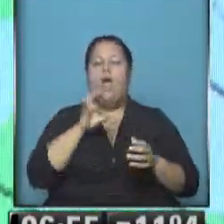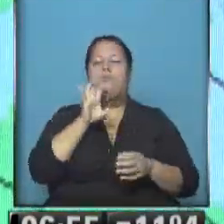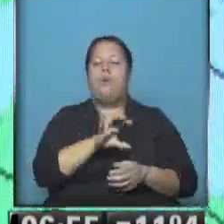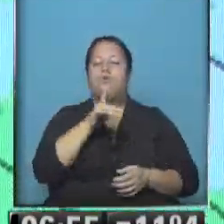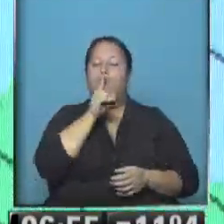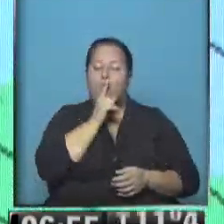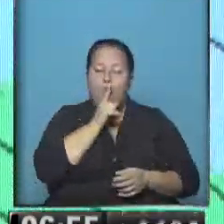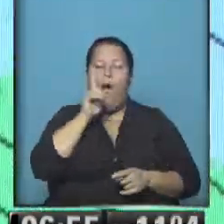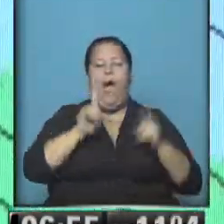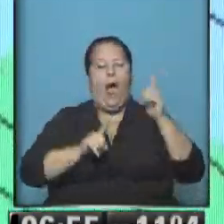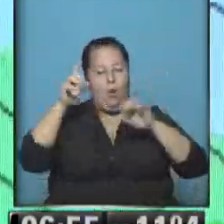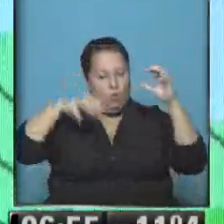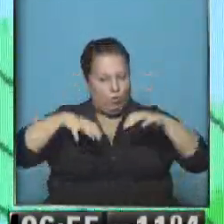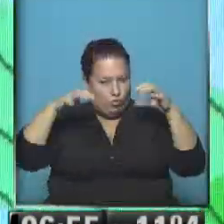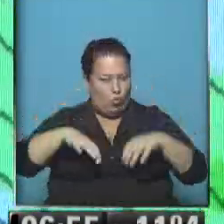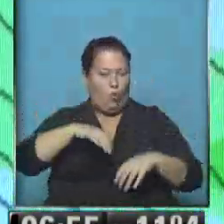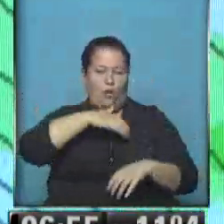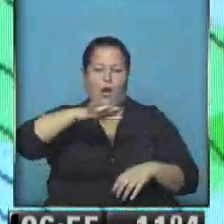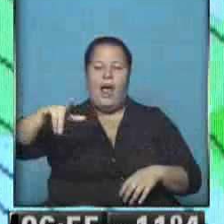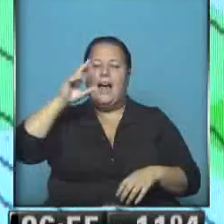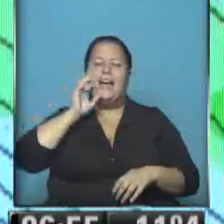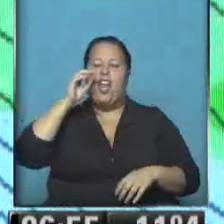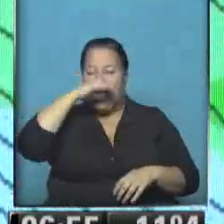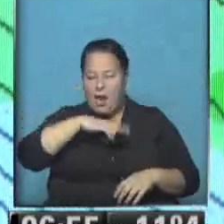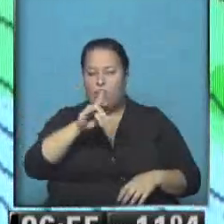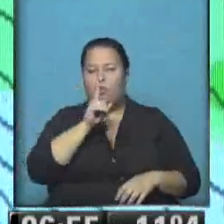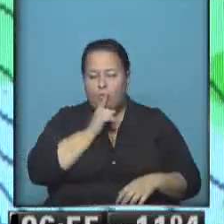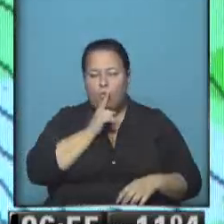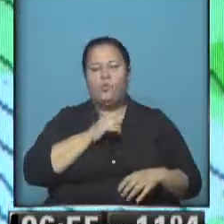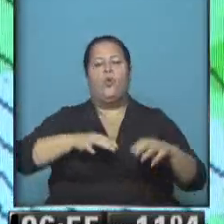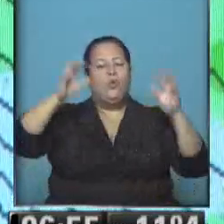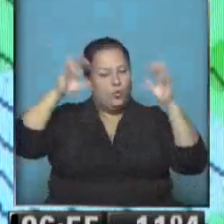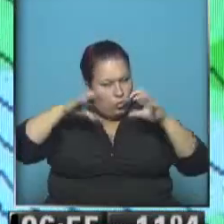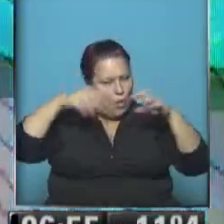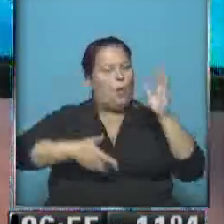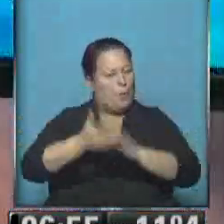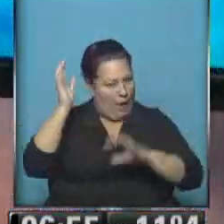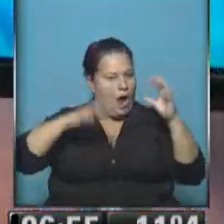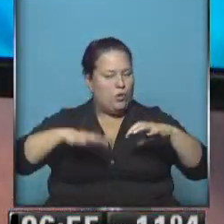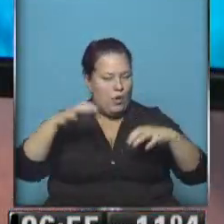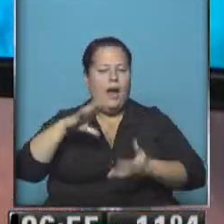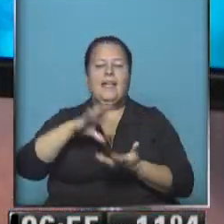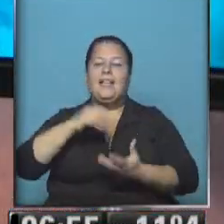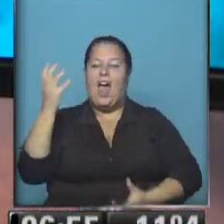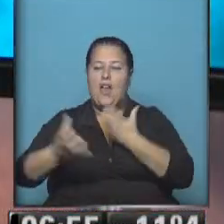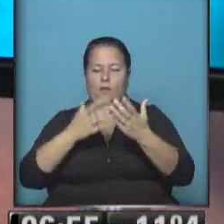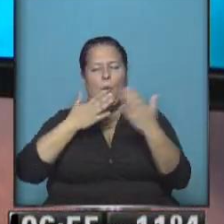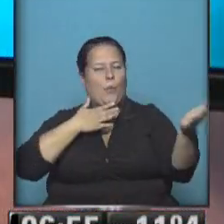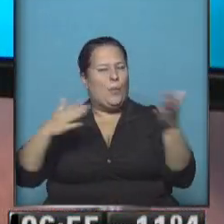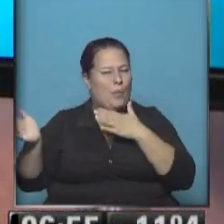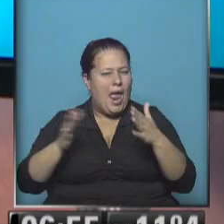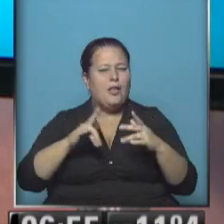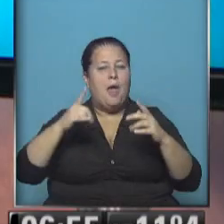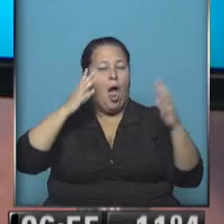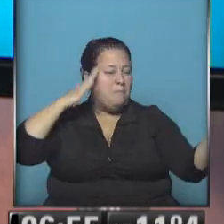de Chubut, alguna precipitación en la costa de Río Negro y Chubut, llueve y va a llover. Tierra del fuego, viento, pero no